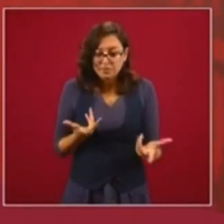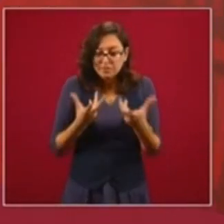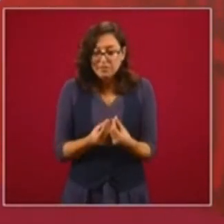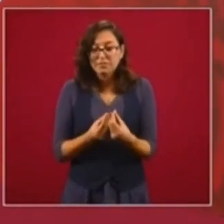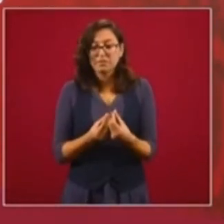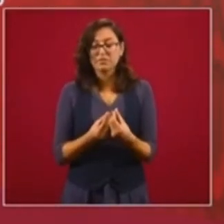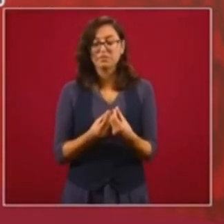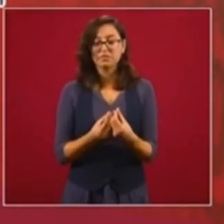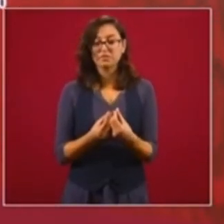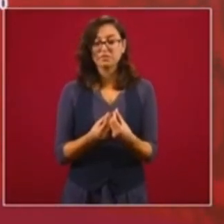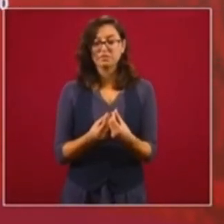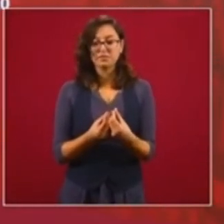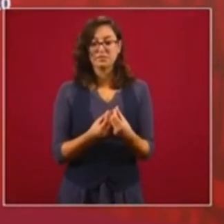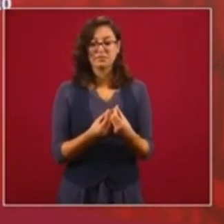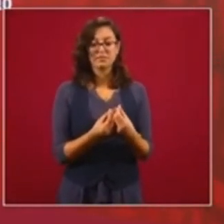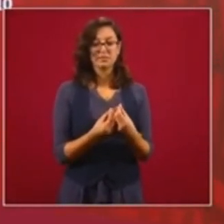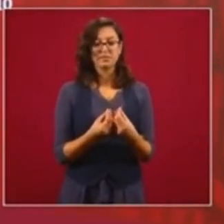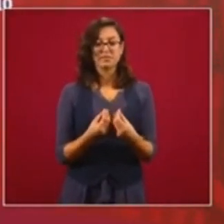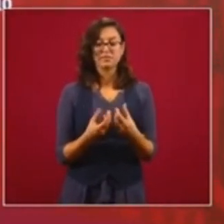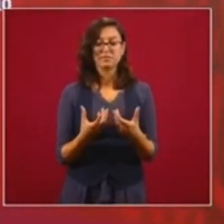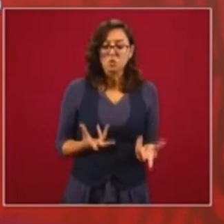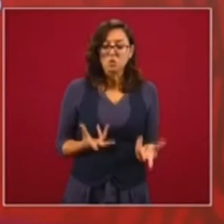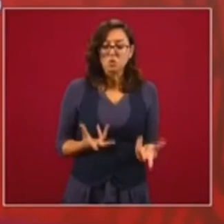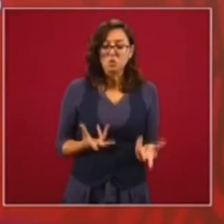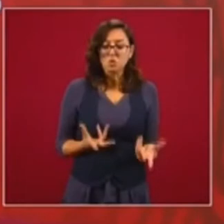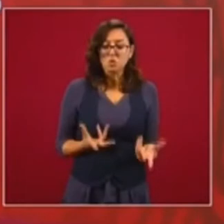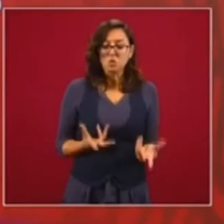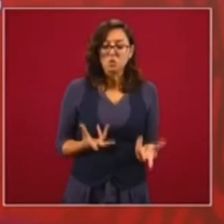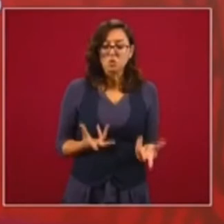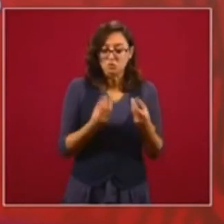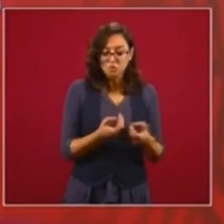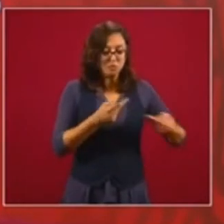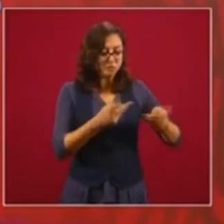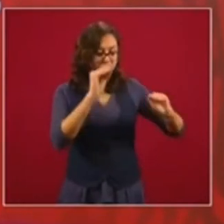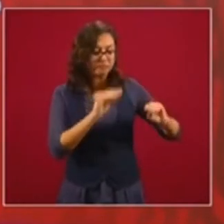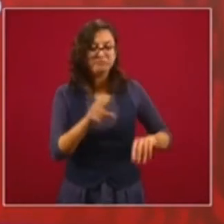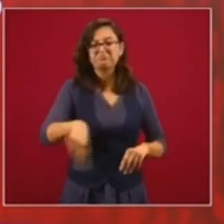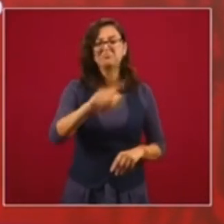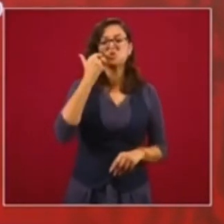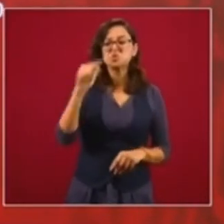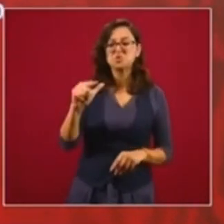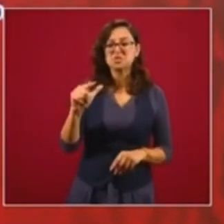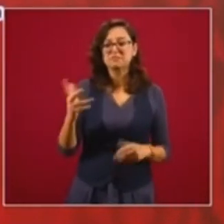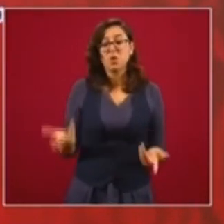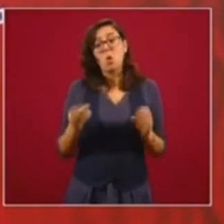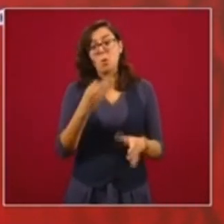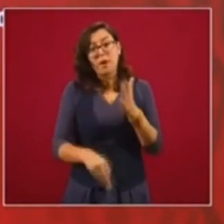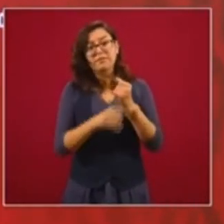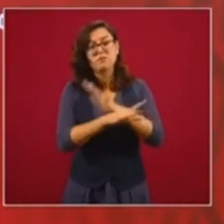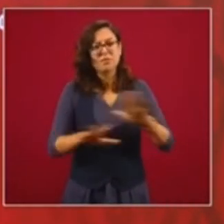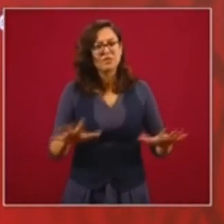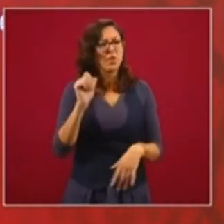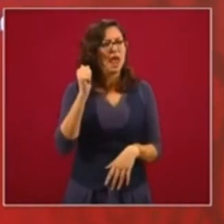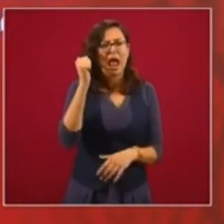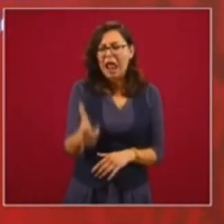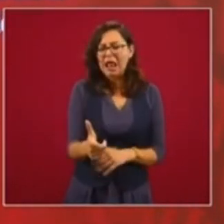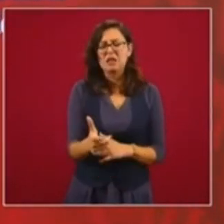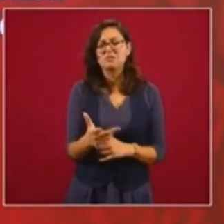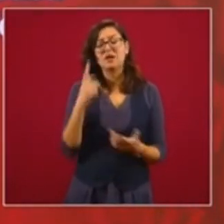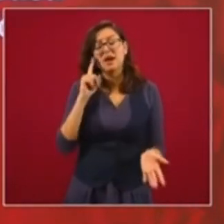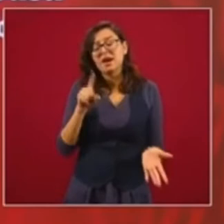lo que se está planeando en lo general. O no tienen la información adecuada.